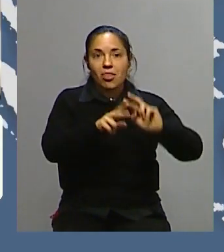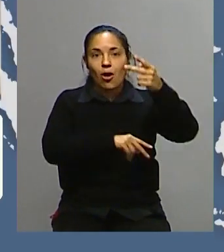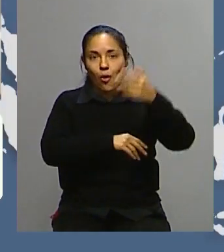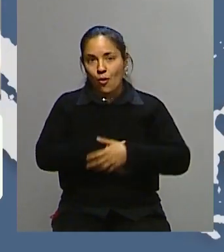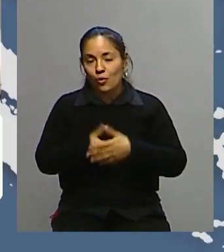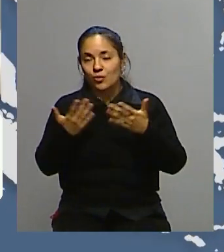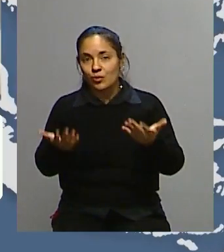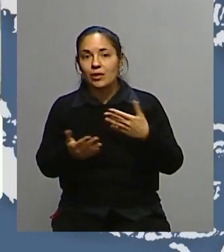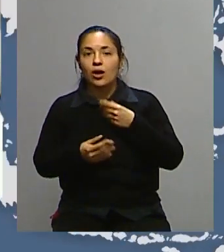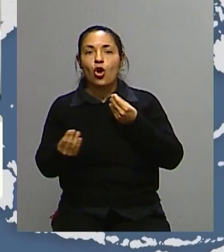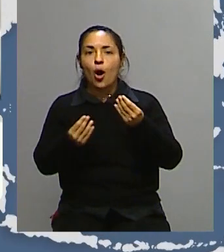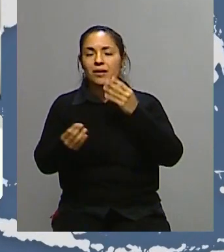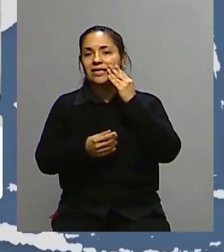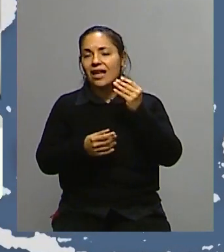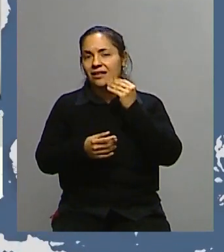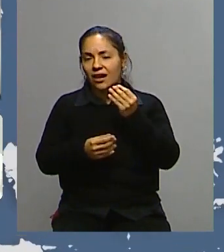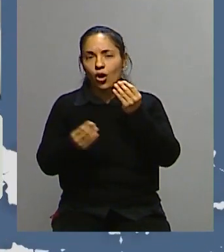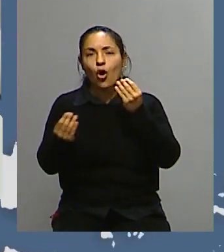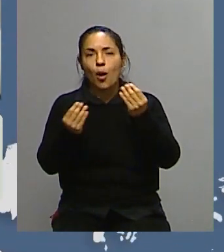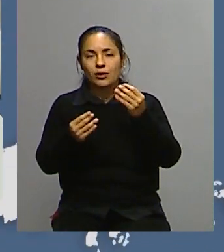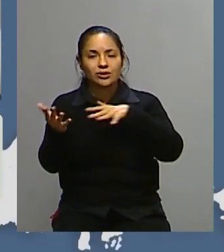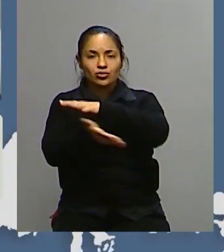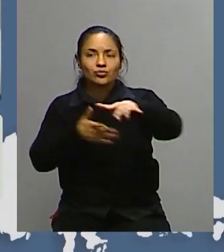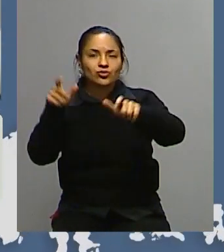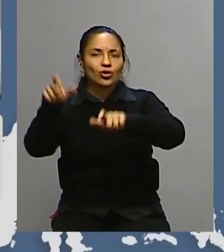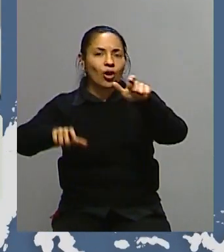ahí en Gran Bretaña los ciudadanos comunes?